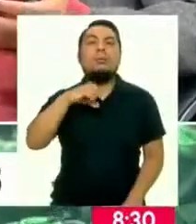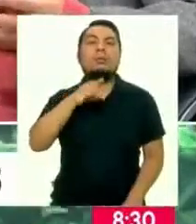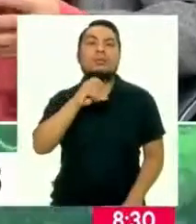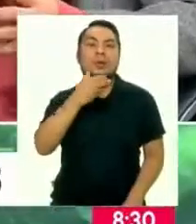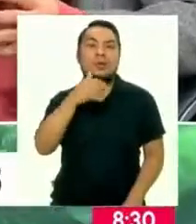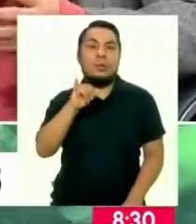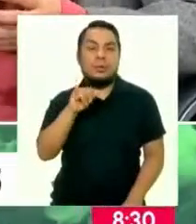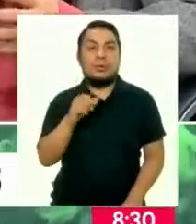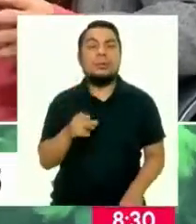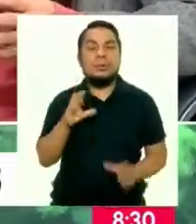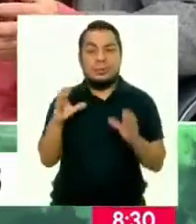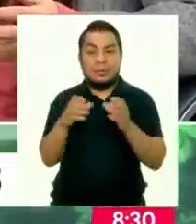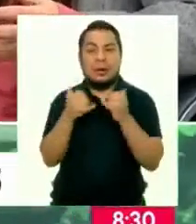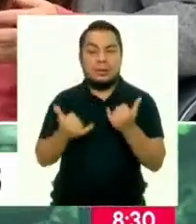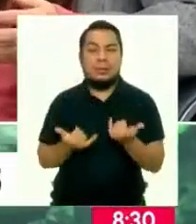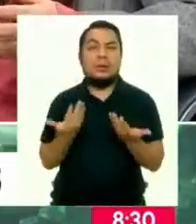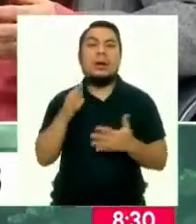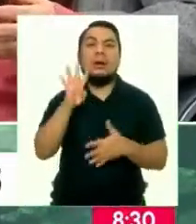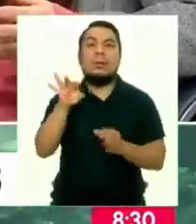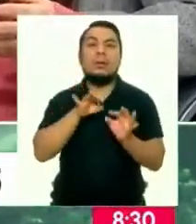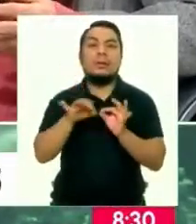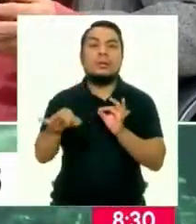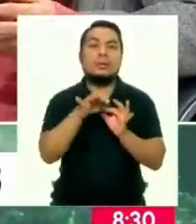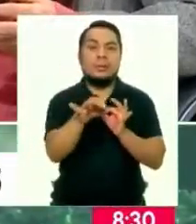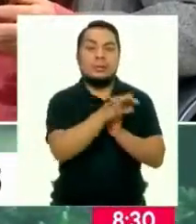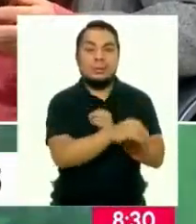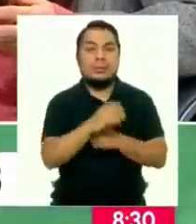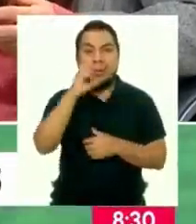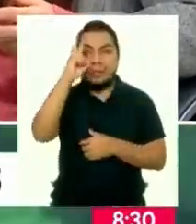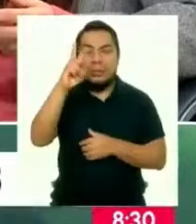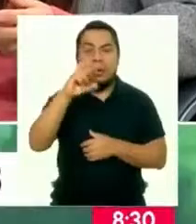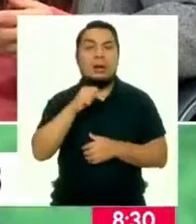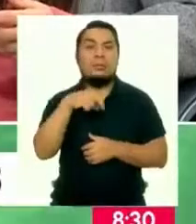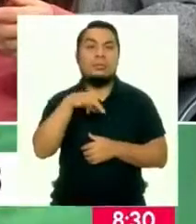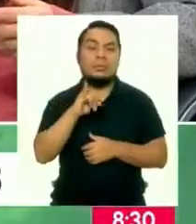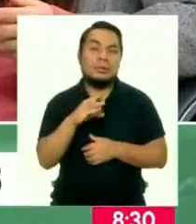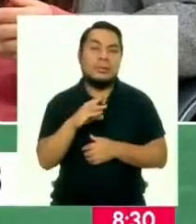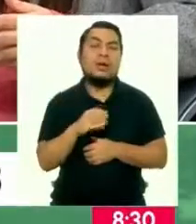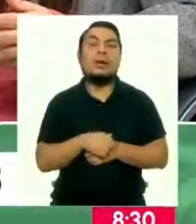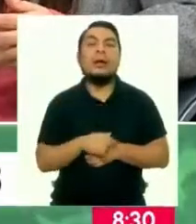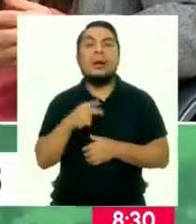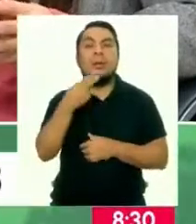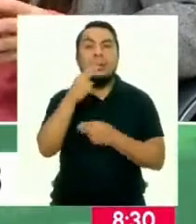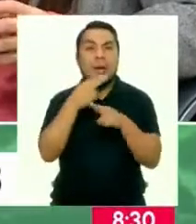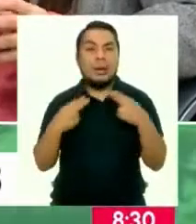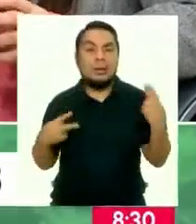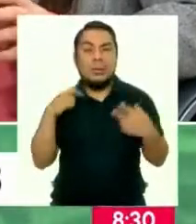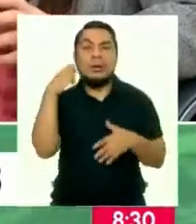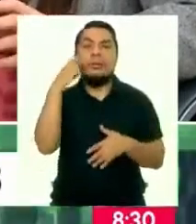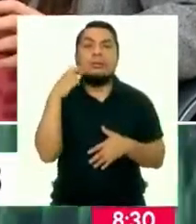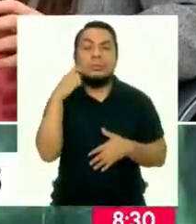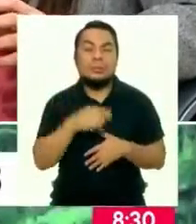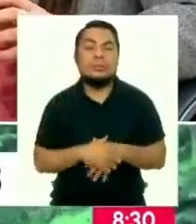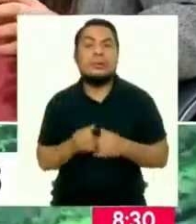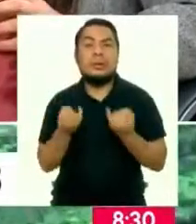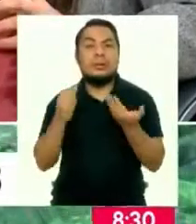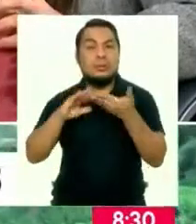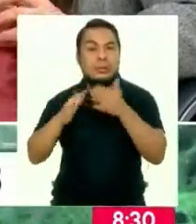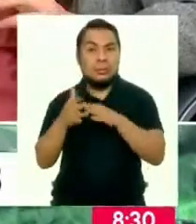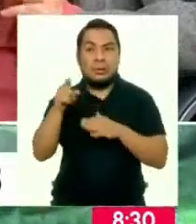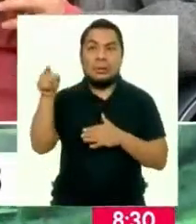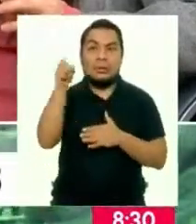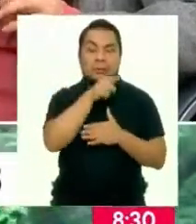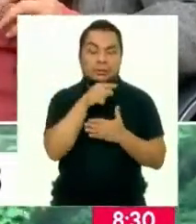por ahora está funcionando en cuatro regiones, en Cusco, Apurima, Huancabelica y Puno, en algunas comunidades.